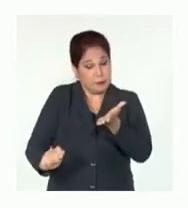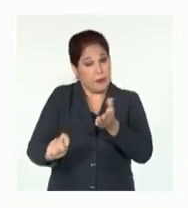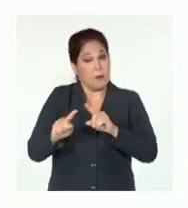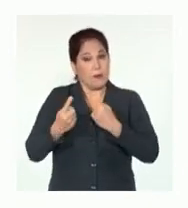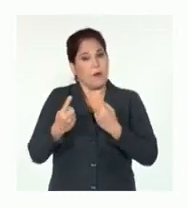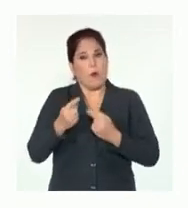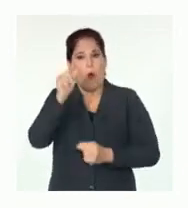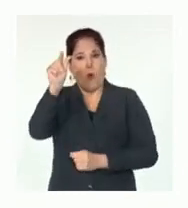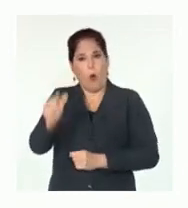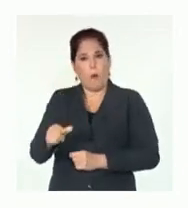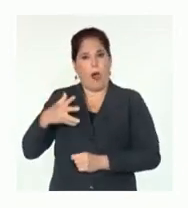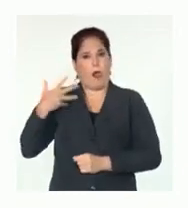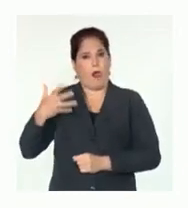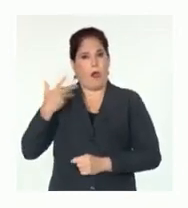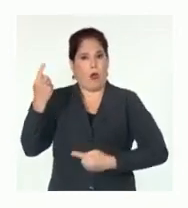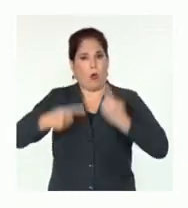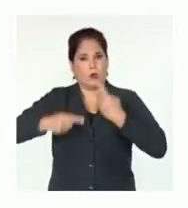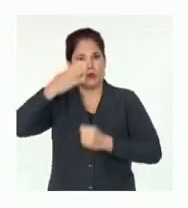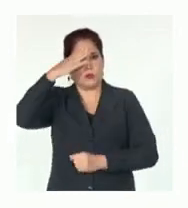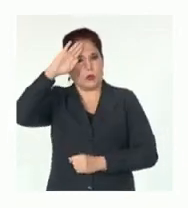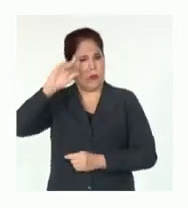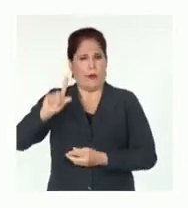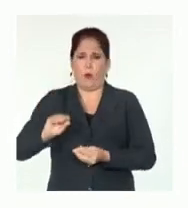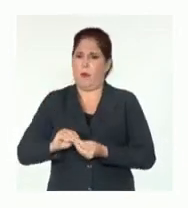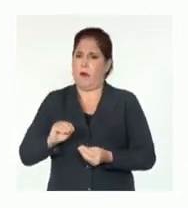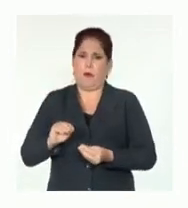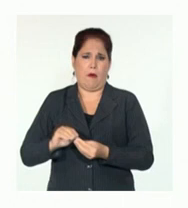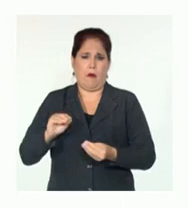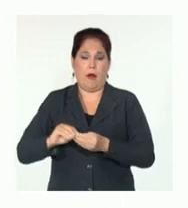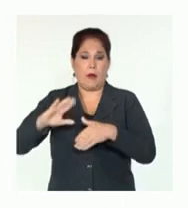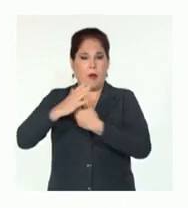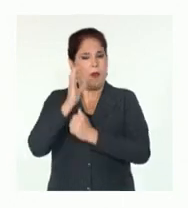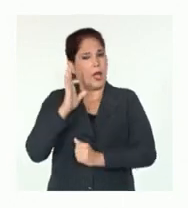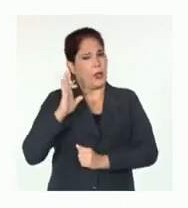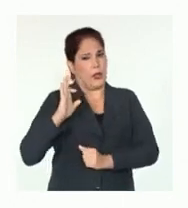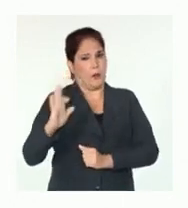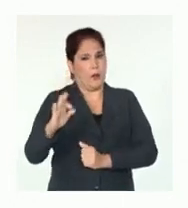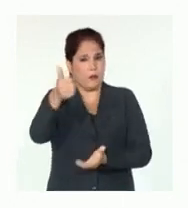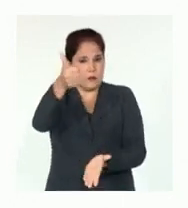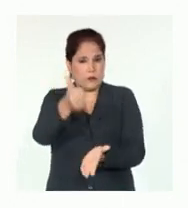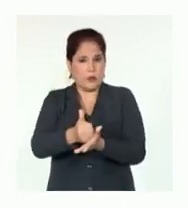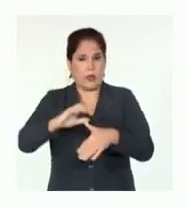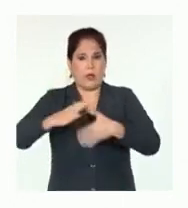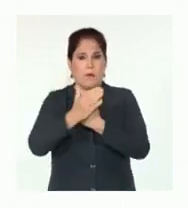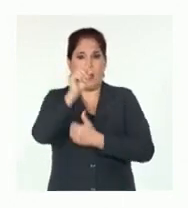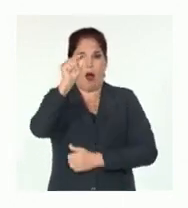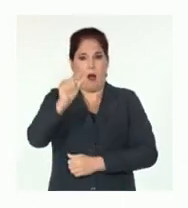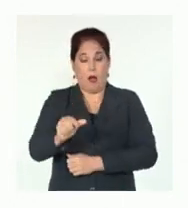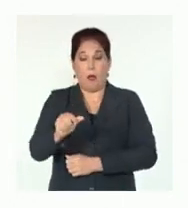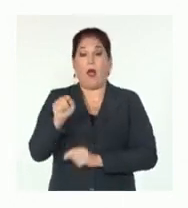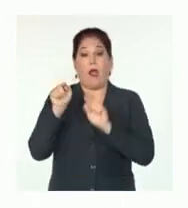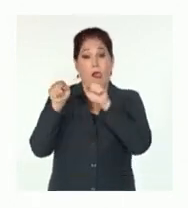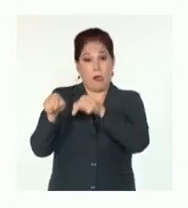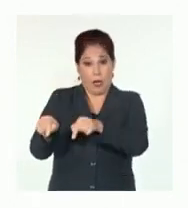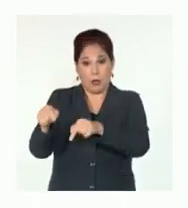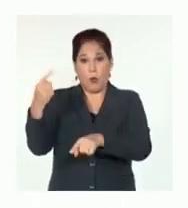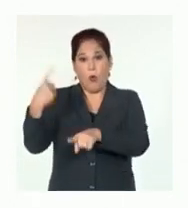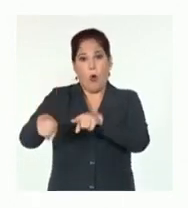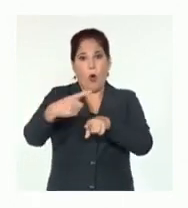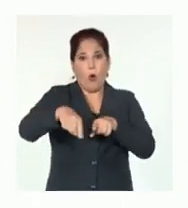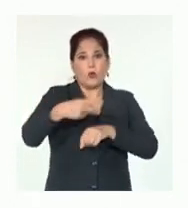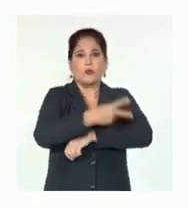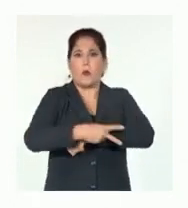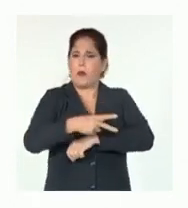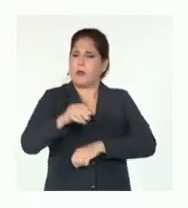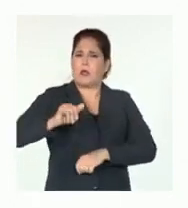actitud del gobierno estadounidense frente a amenazas de este tipo contra la sede diplomática cubana, pero también contra las de otros países